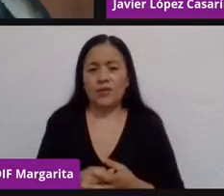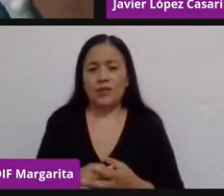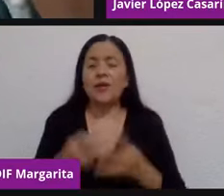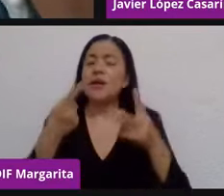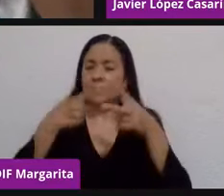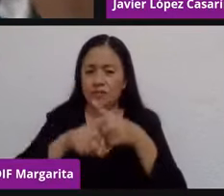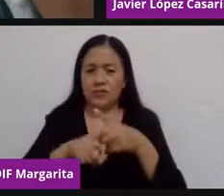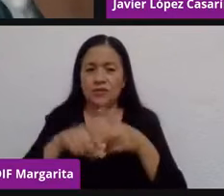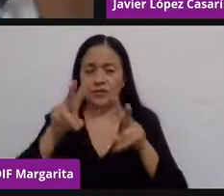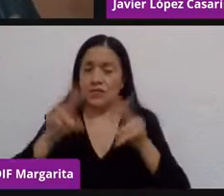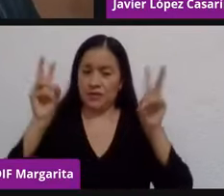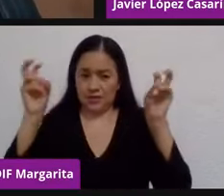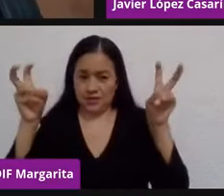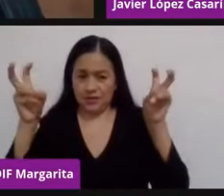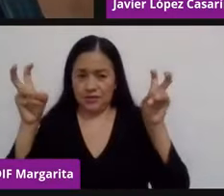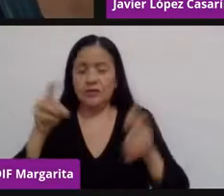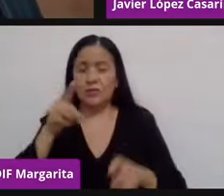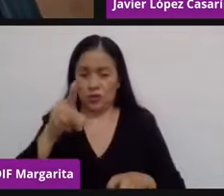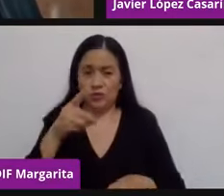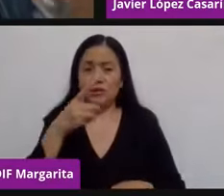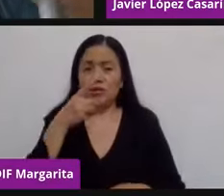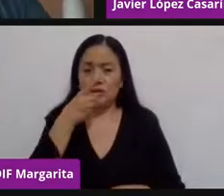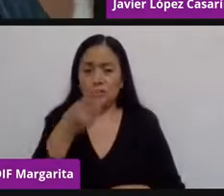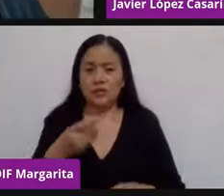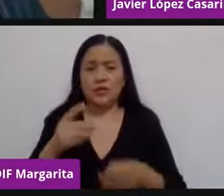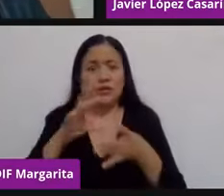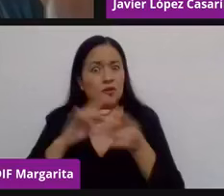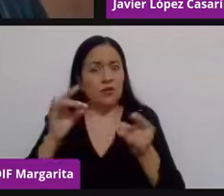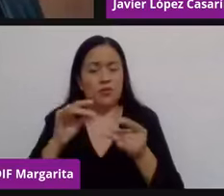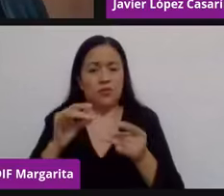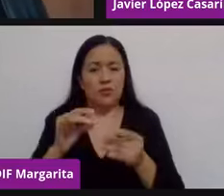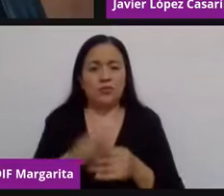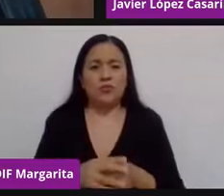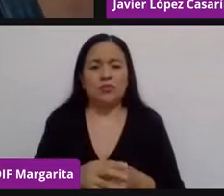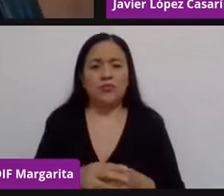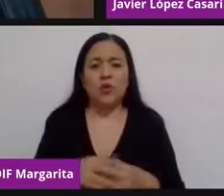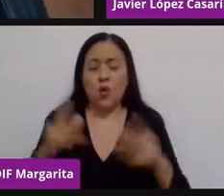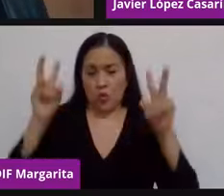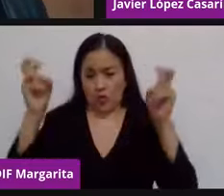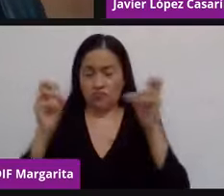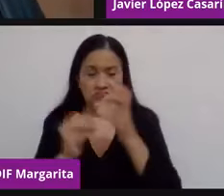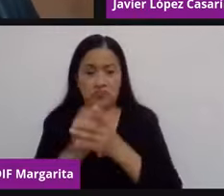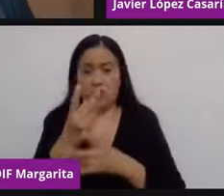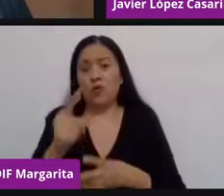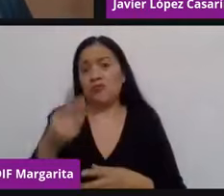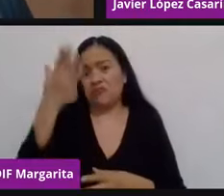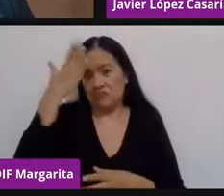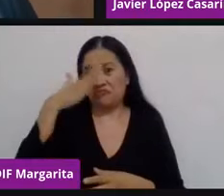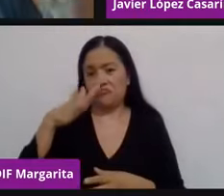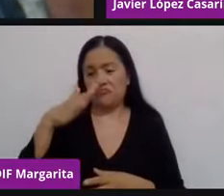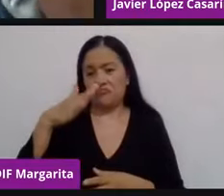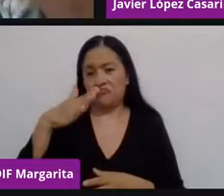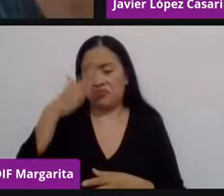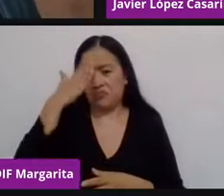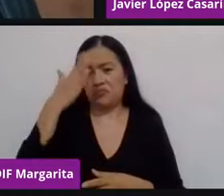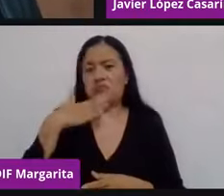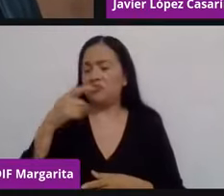este tema que también, como bien lo dice, habla de la innovación, que usted tiene todo el expertise, es un experto en la materia.